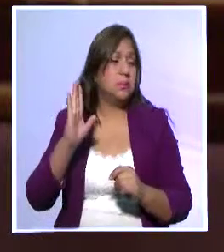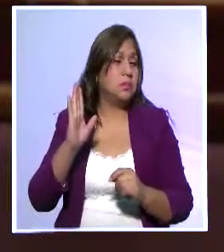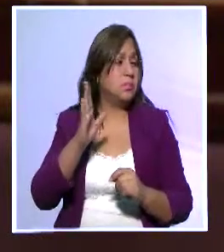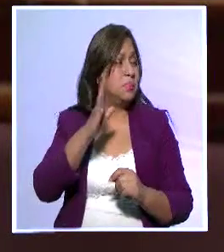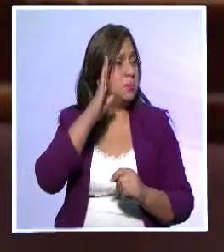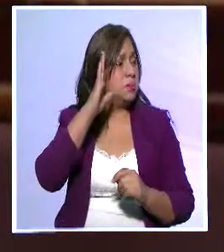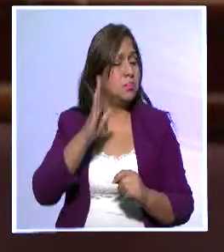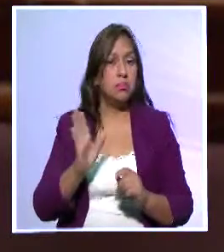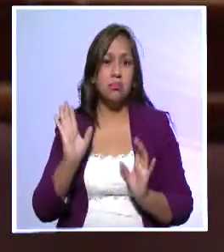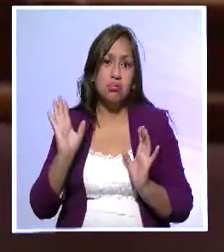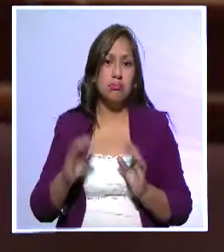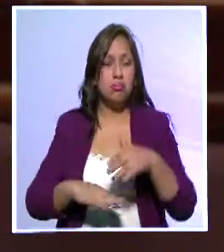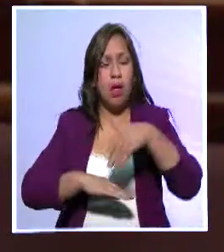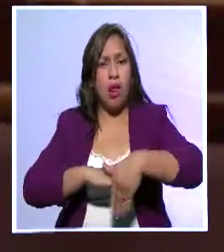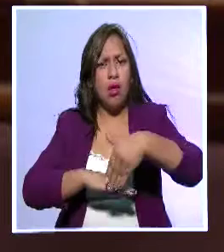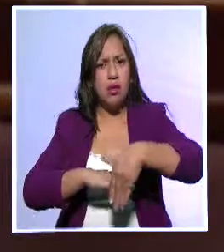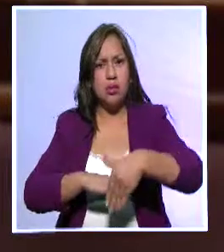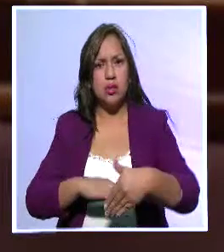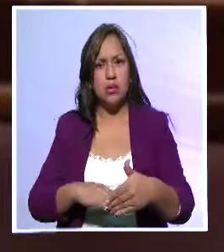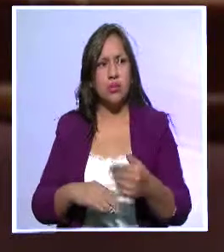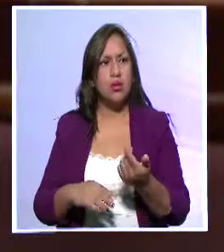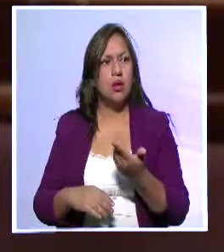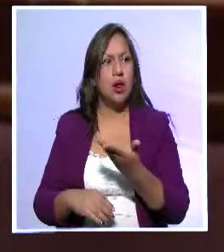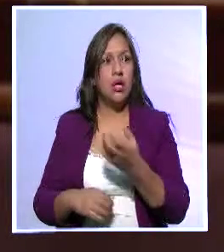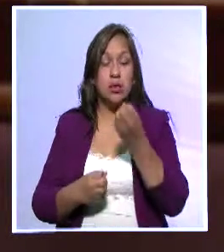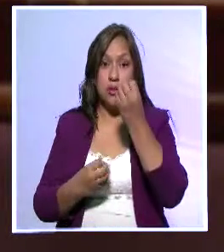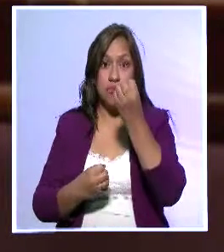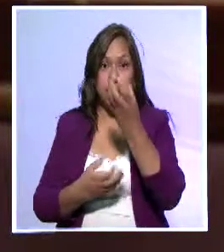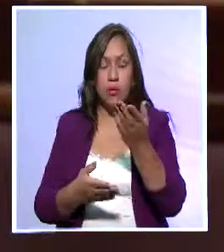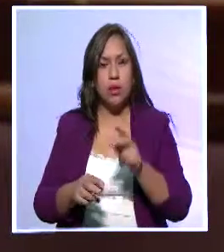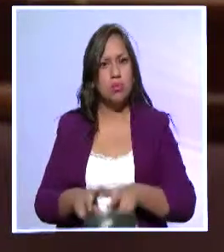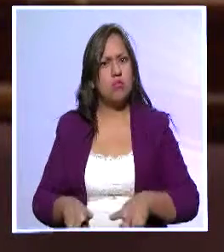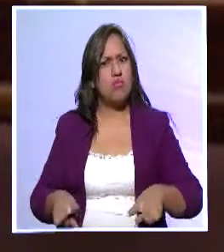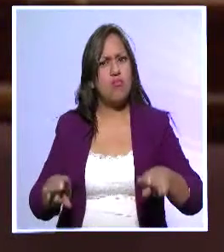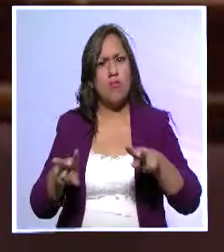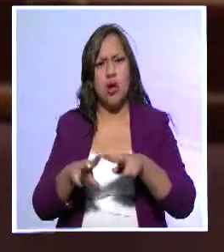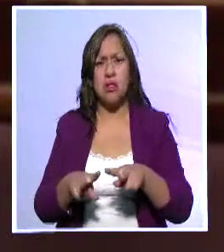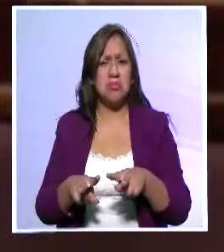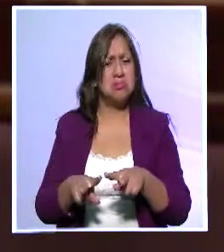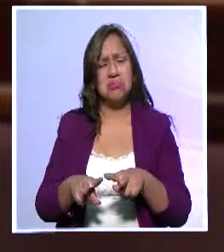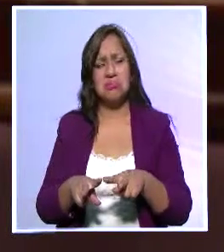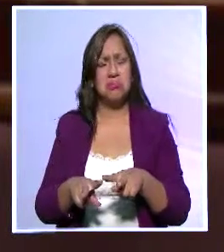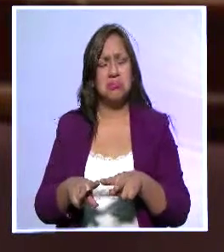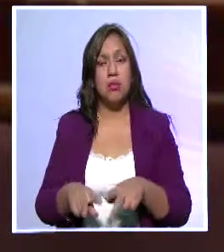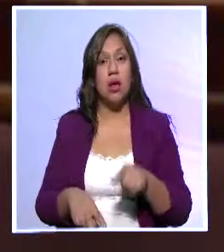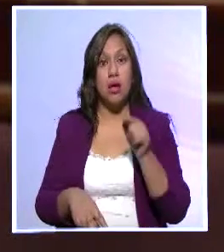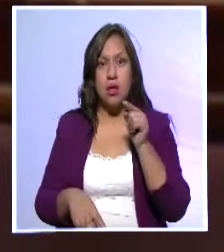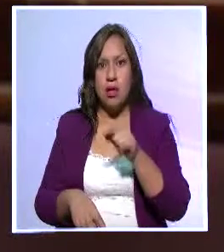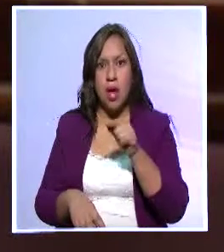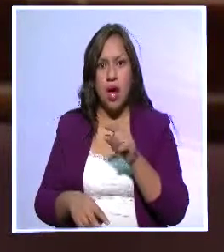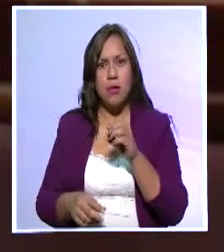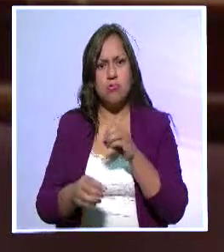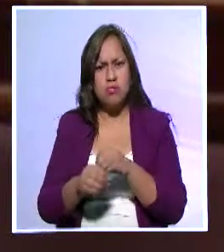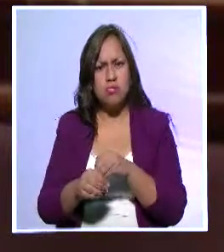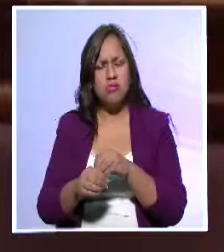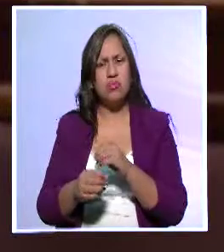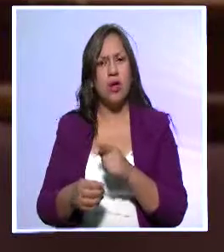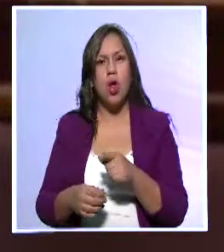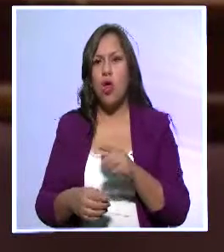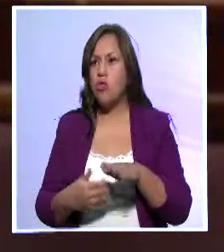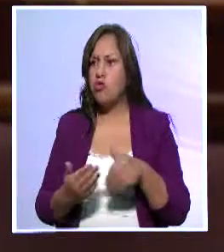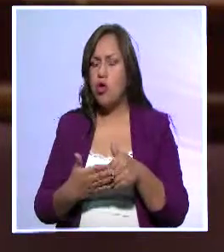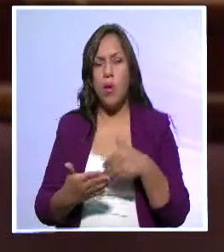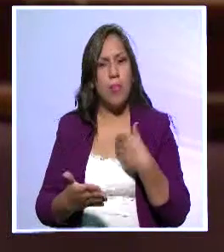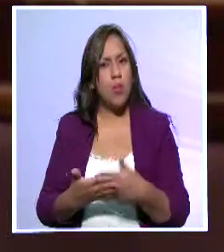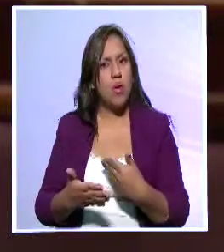archivos no han sido precisamente unas unidades de información valoradas adecuadamente, siendo que en estas se conservan todas las evidencias